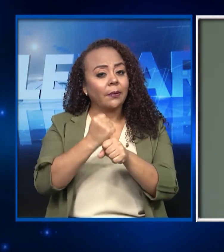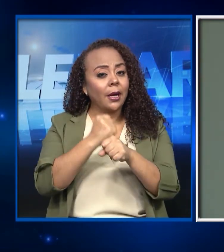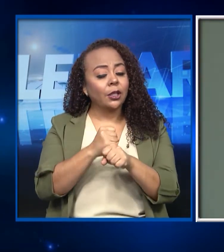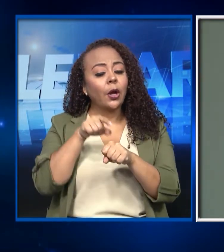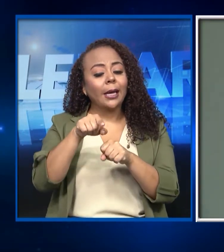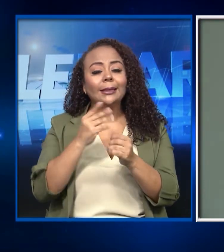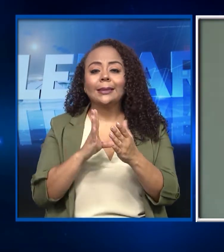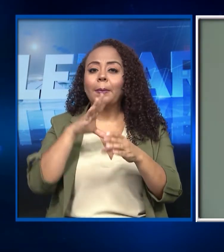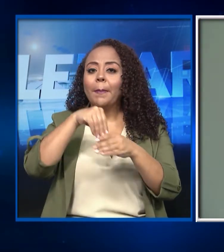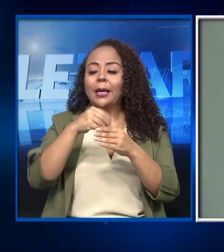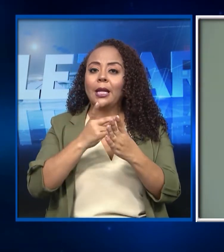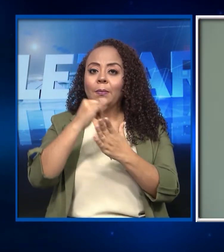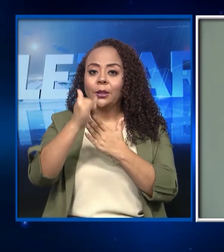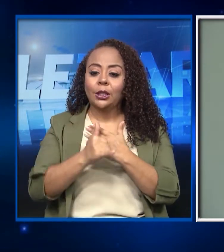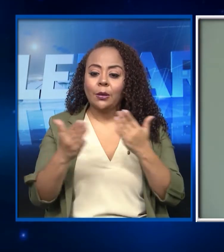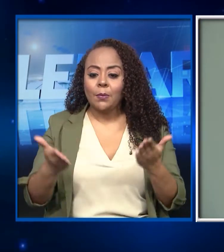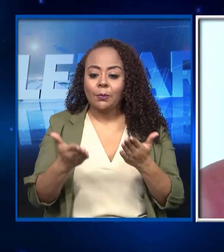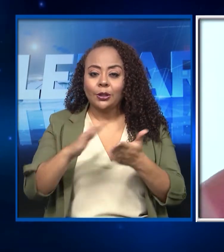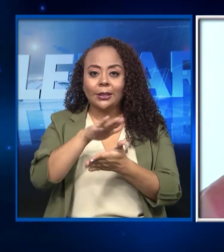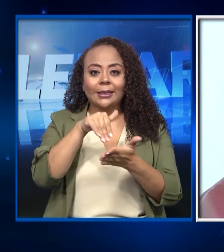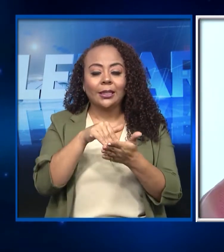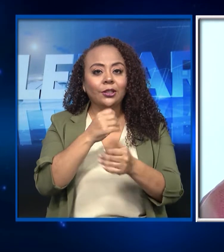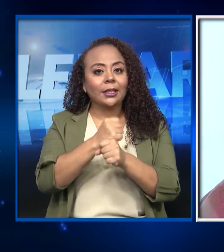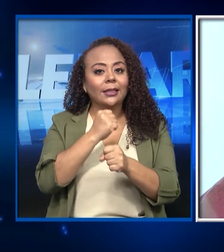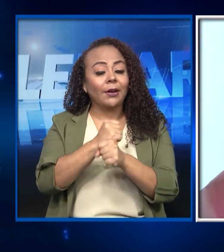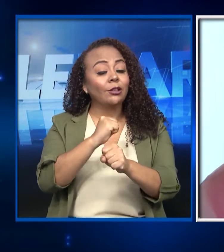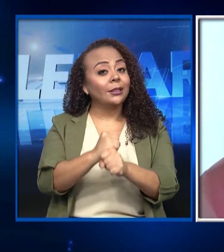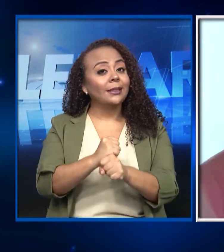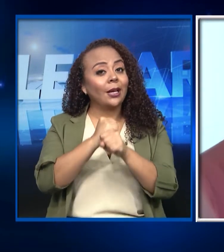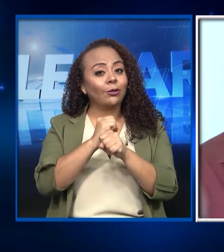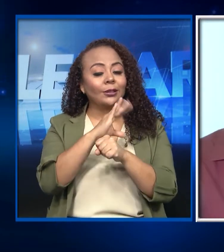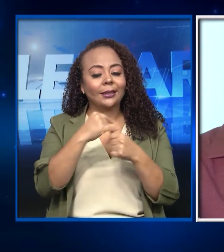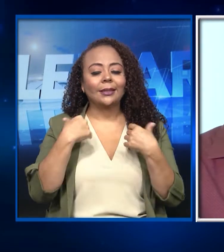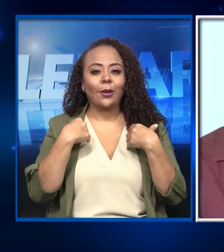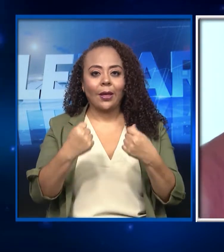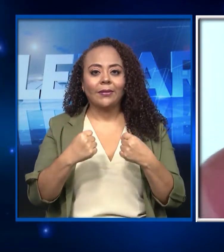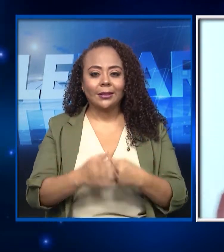del proyecto de promoción de centros de trabajo seguros y saludables.